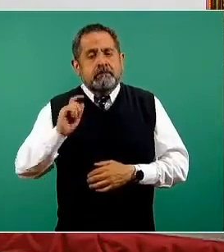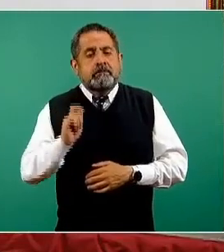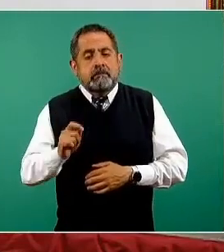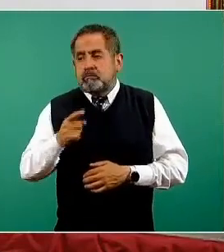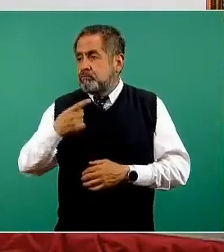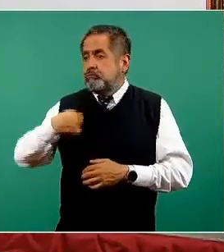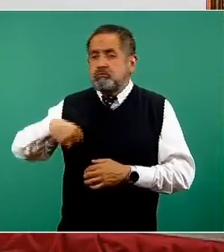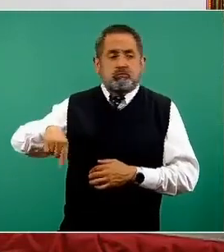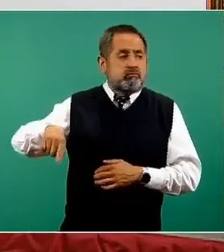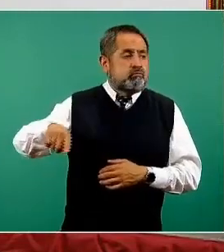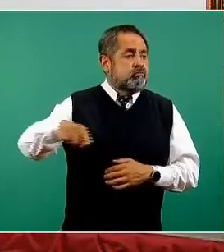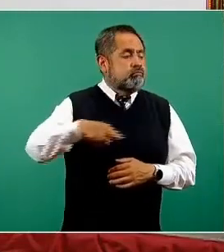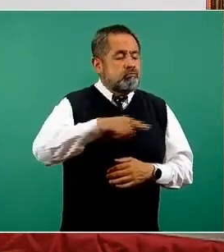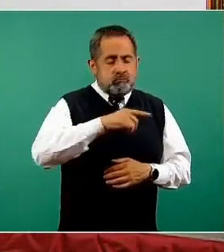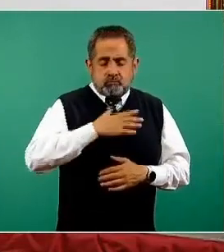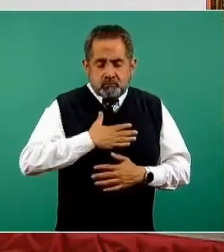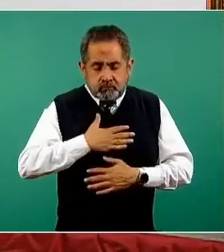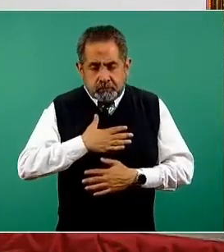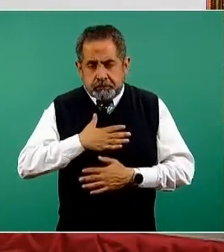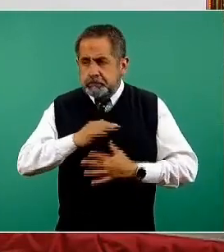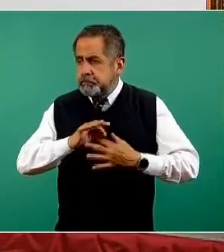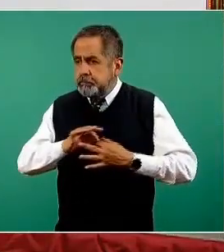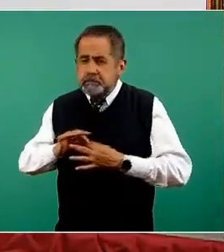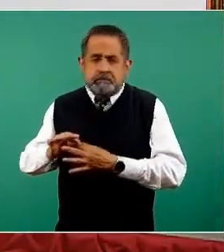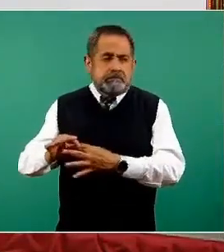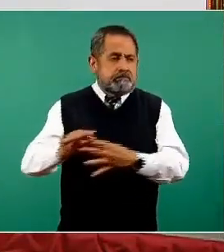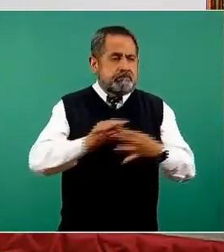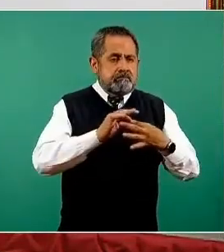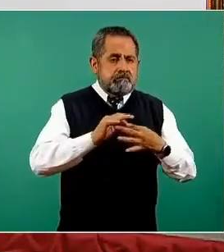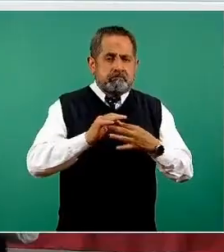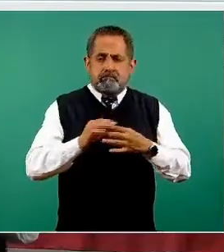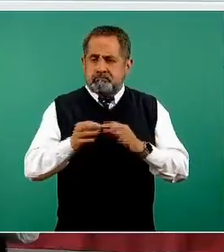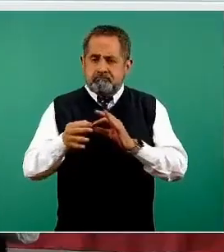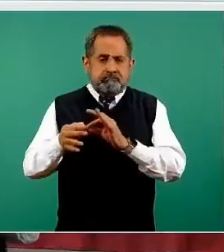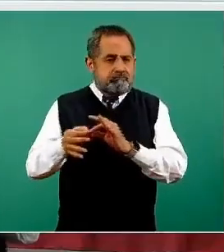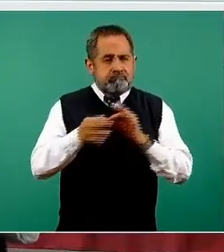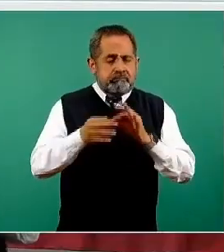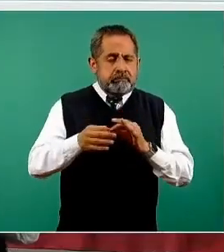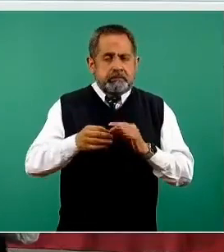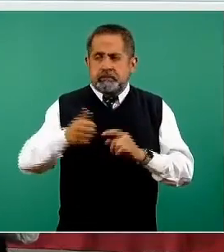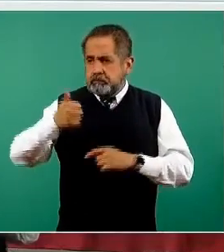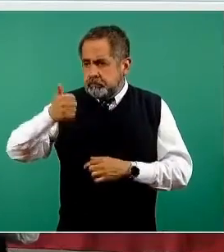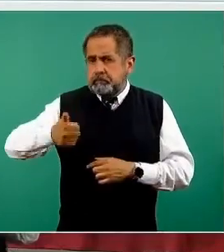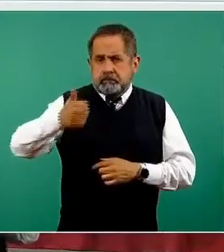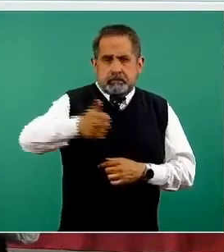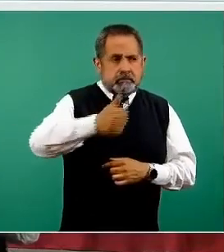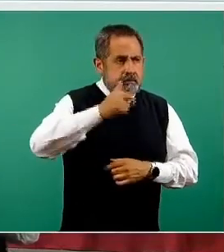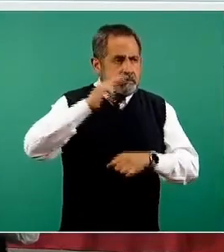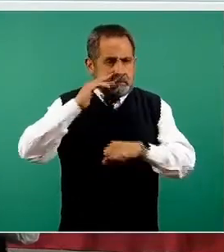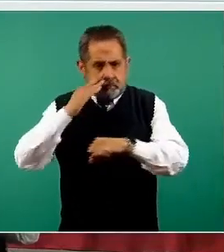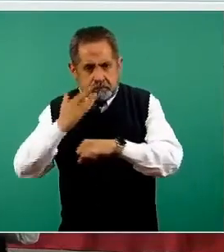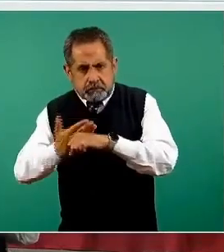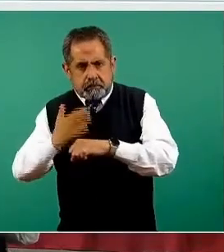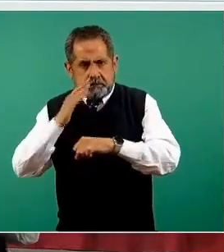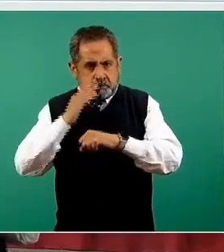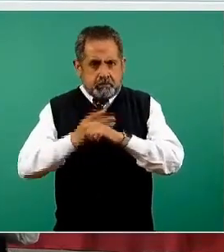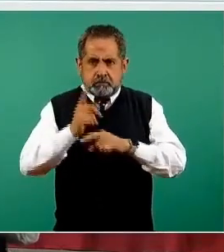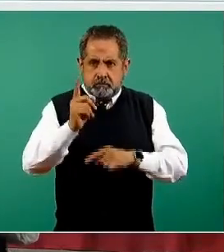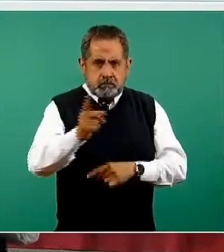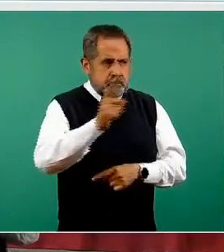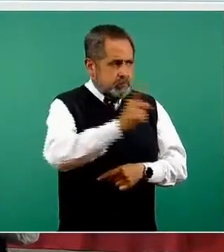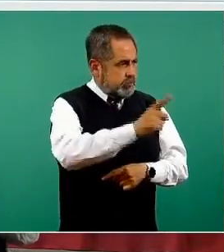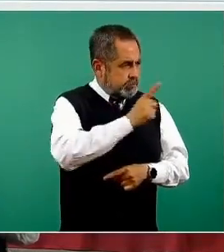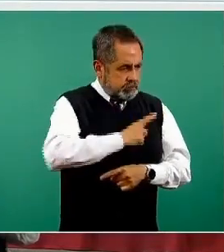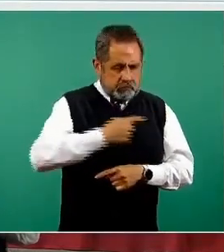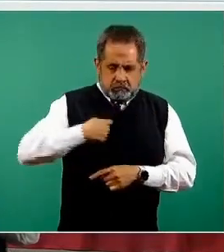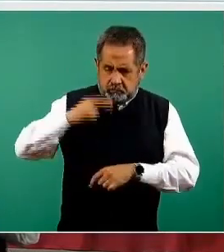de manera coordinada y asumiendo cada quien la responsabilidad y el papel que les